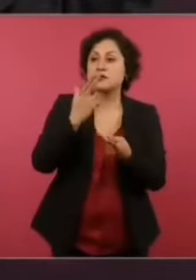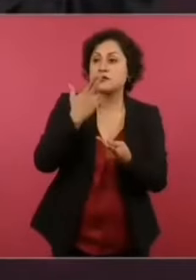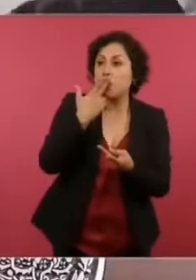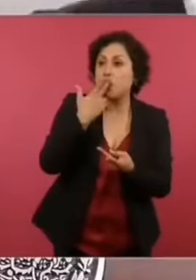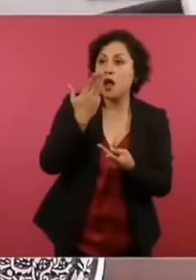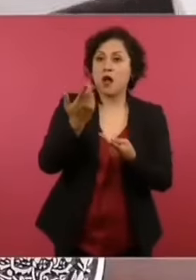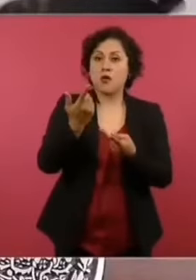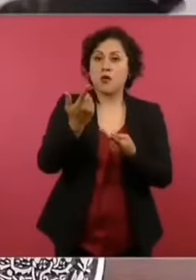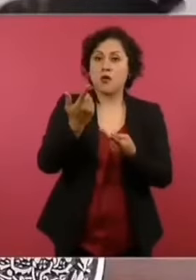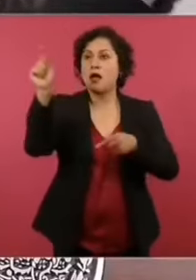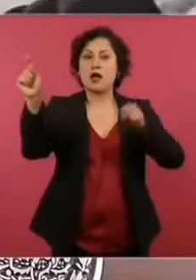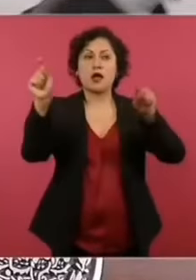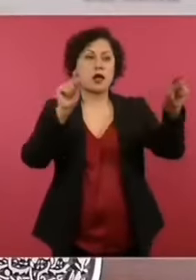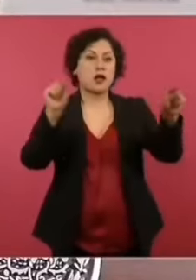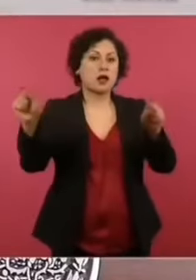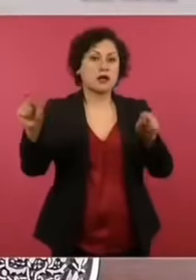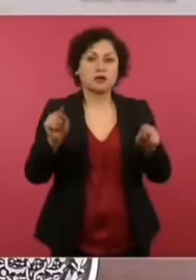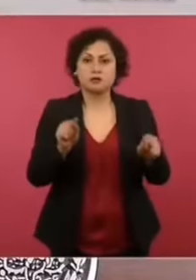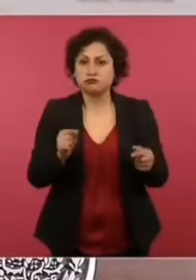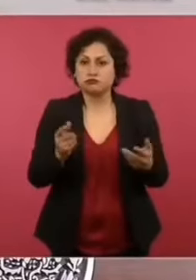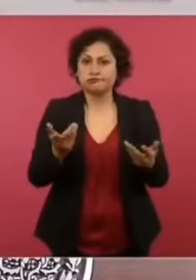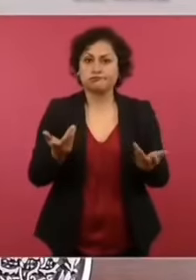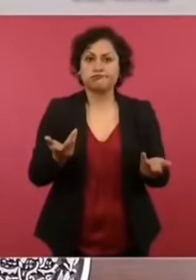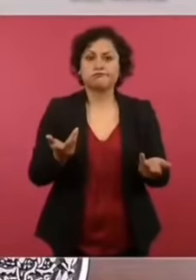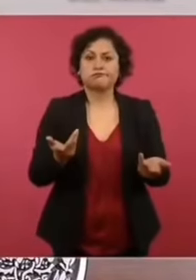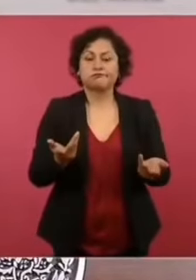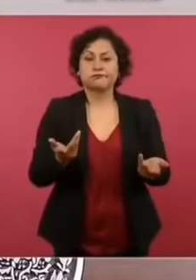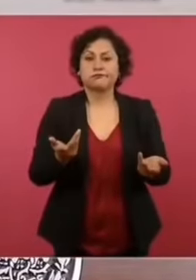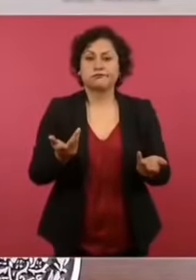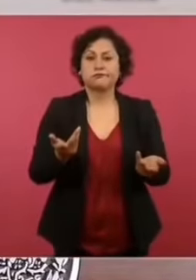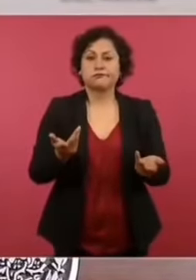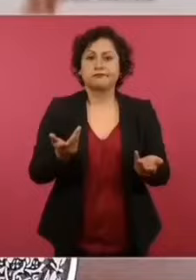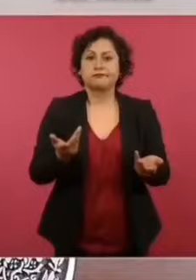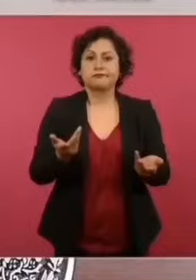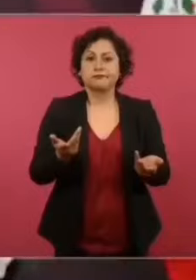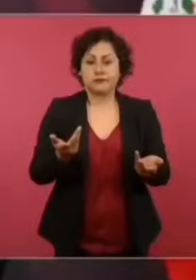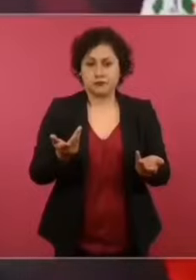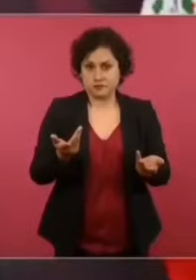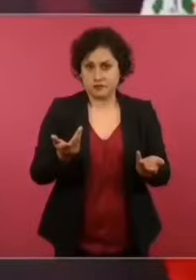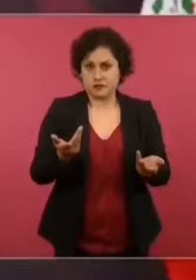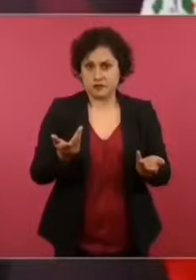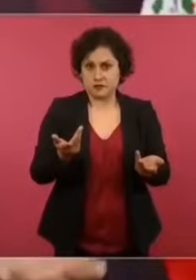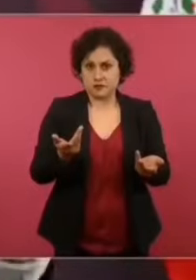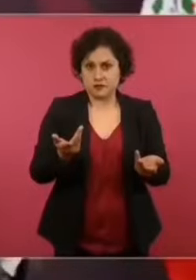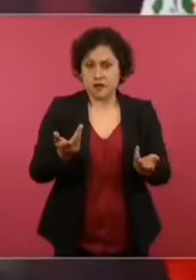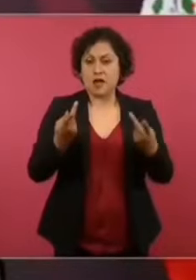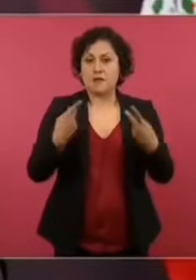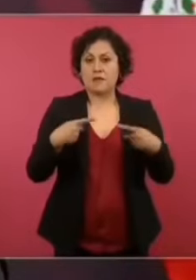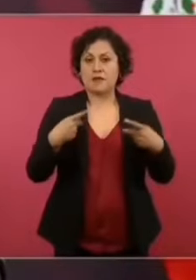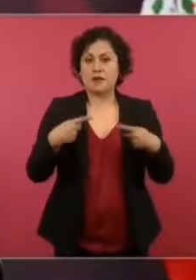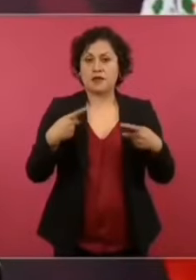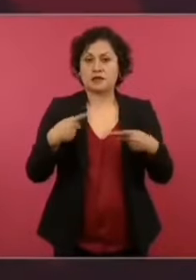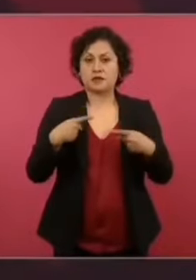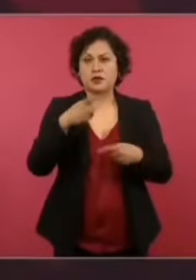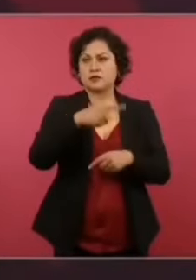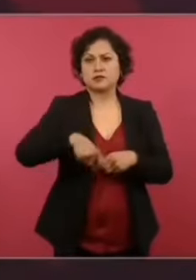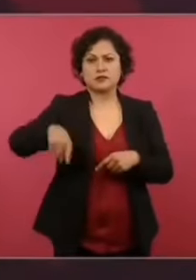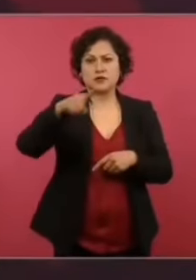personas que no nos quieren a nosotros